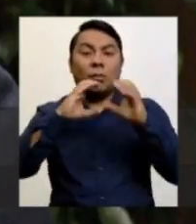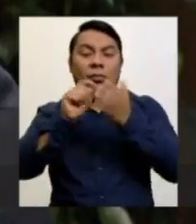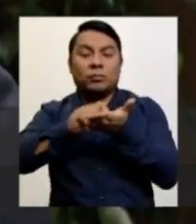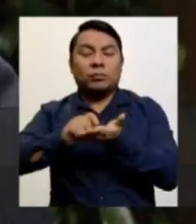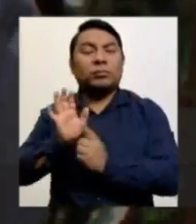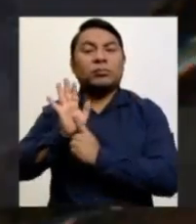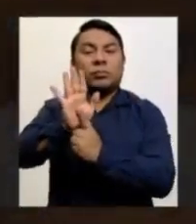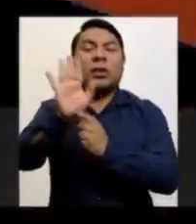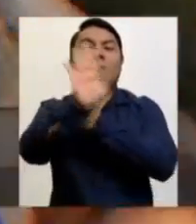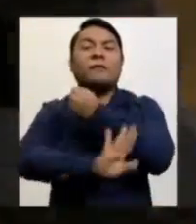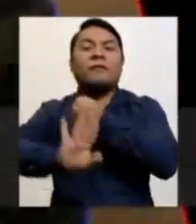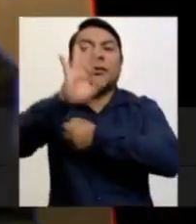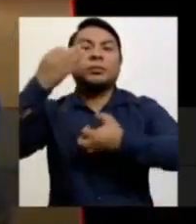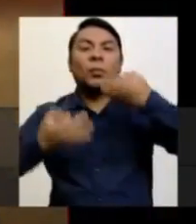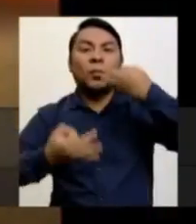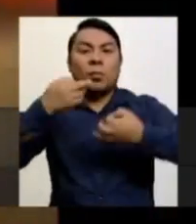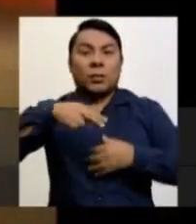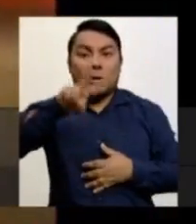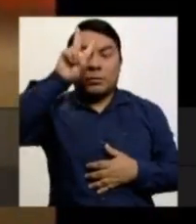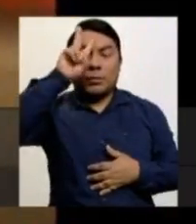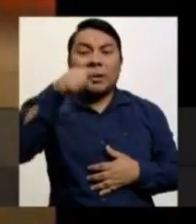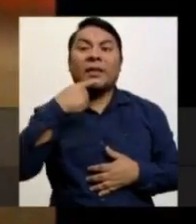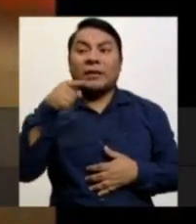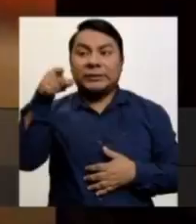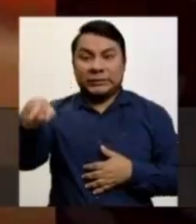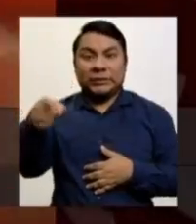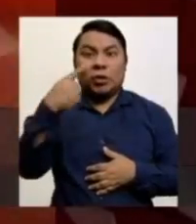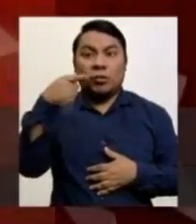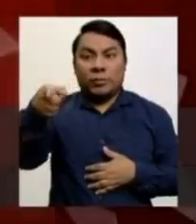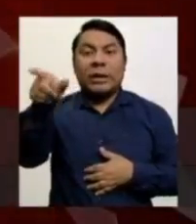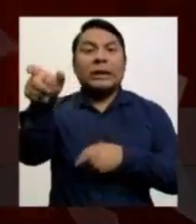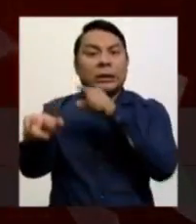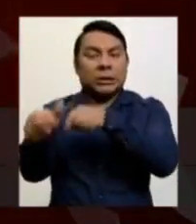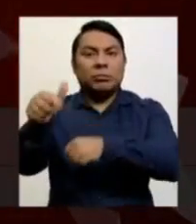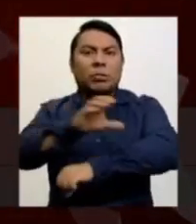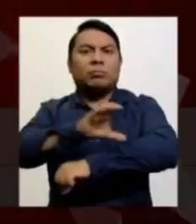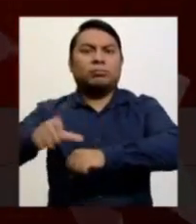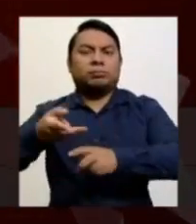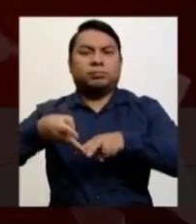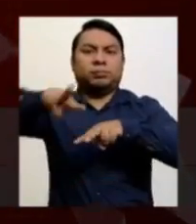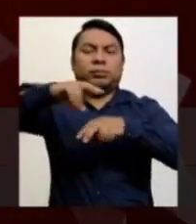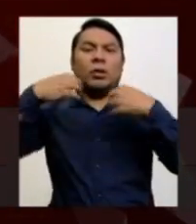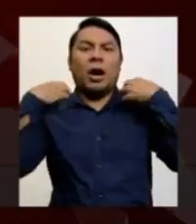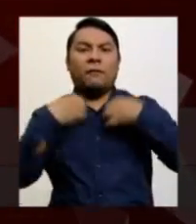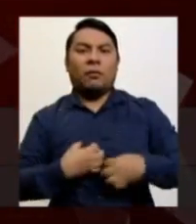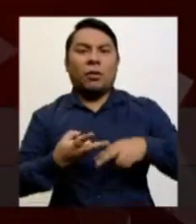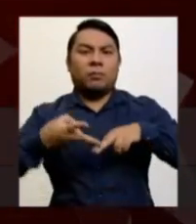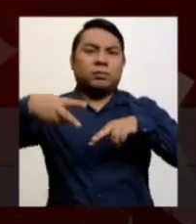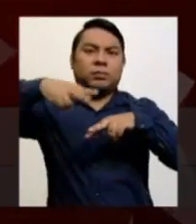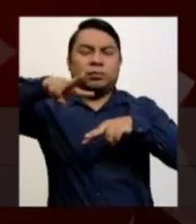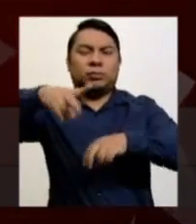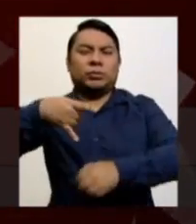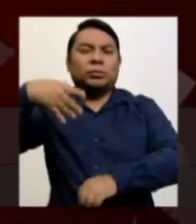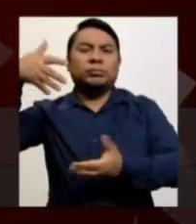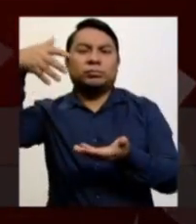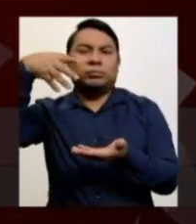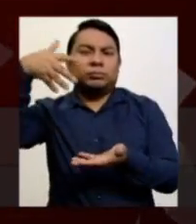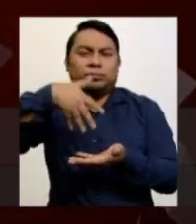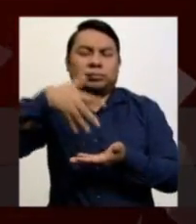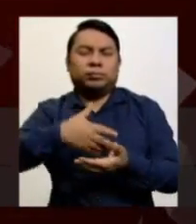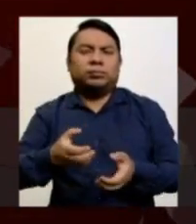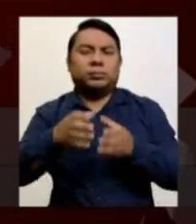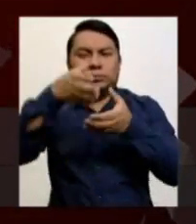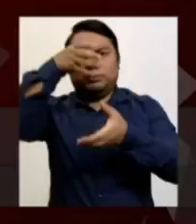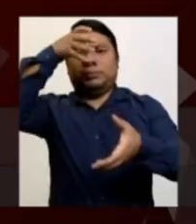Defensa Jurídica del Estado detalla que Ramírez es magíster en ciencia política, abogado penalista con sólida formación académica y amplia